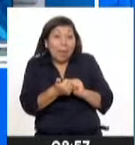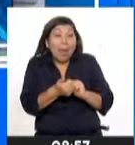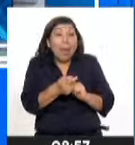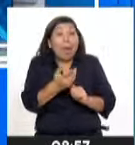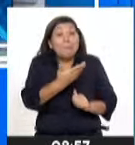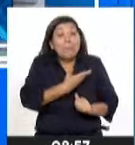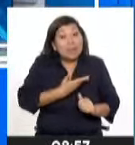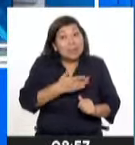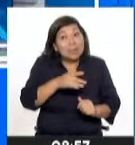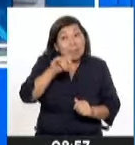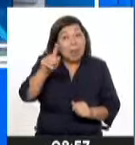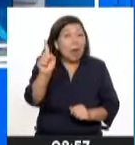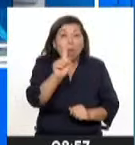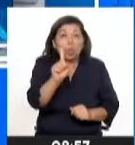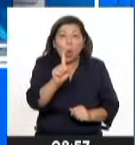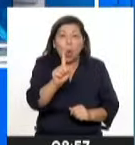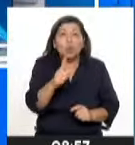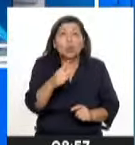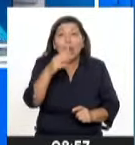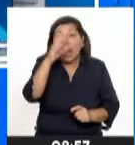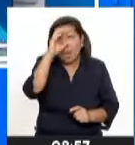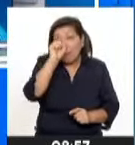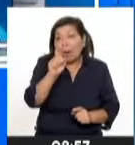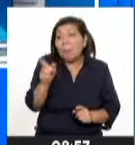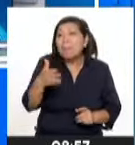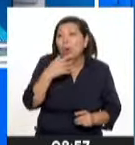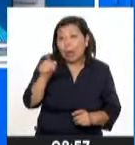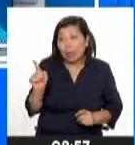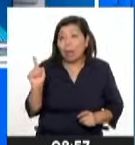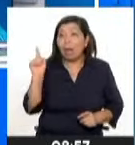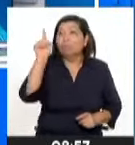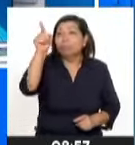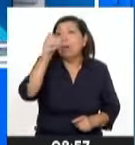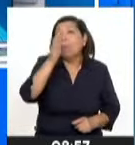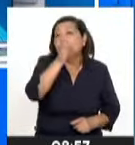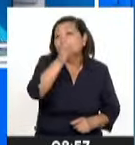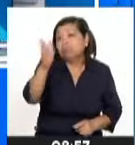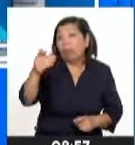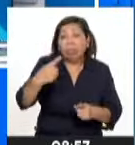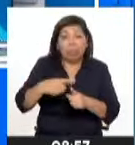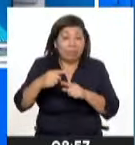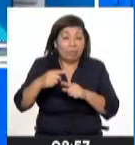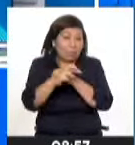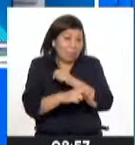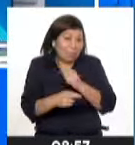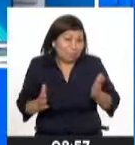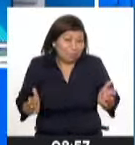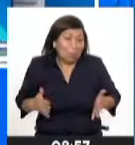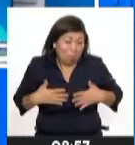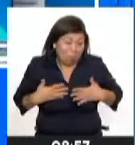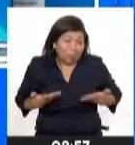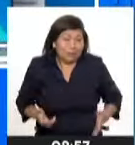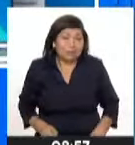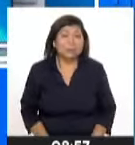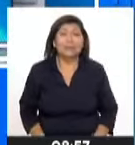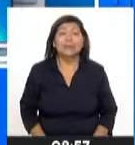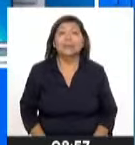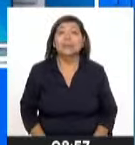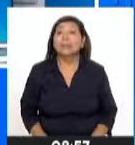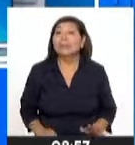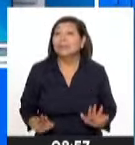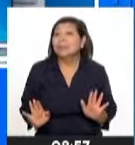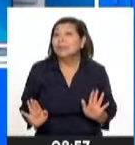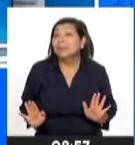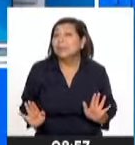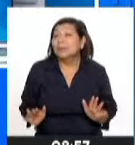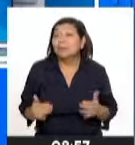¿no? Que en el país o el país necesita la presencia, por lo menos en este momento, de la Presidenta de la República. Bueno,